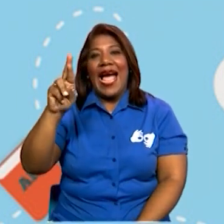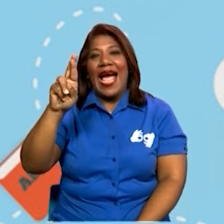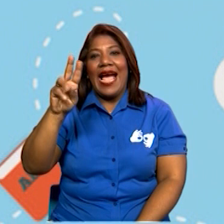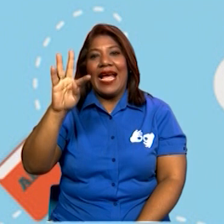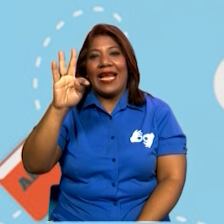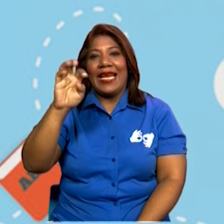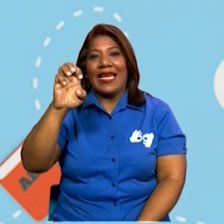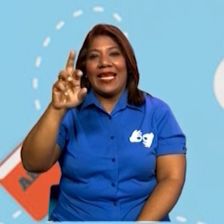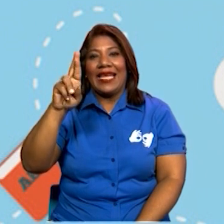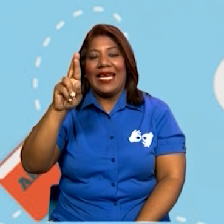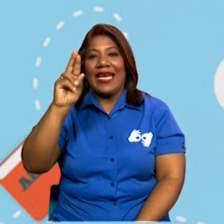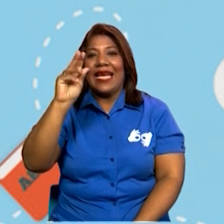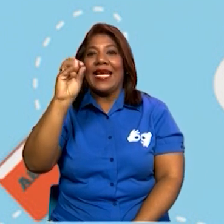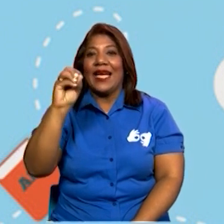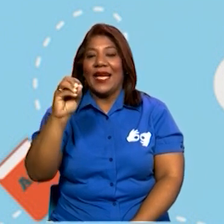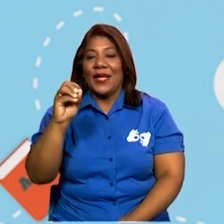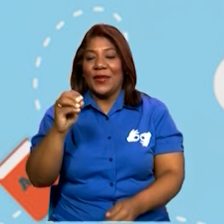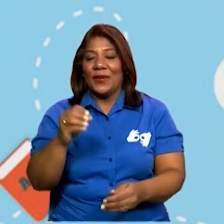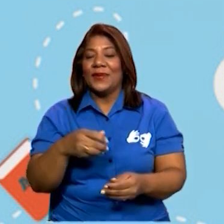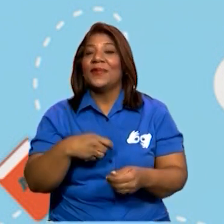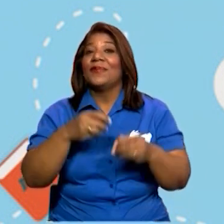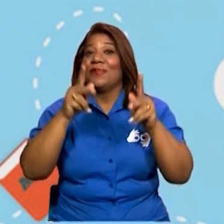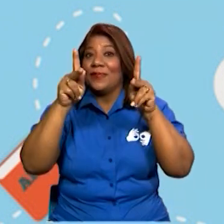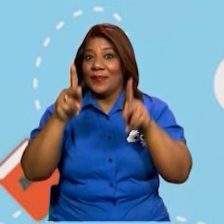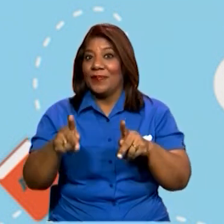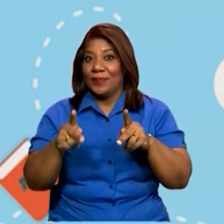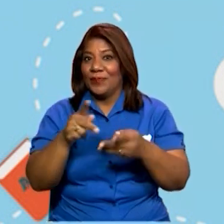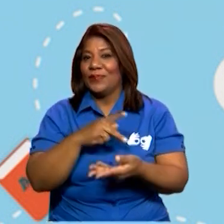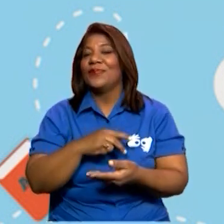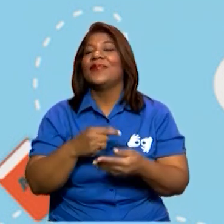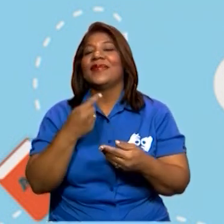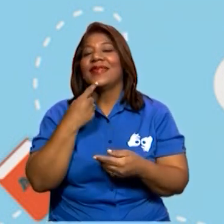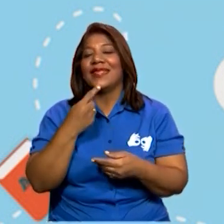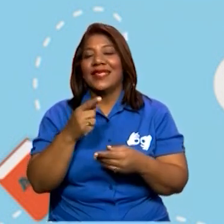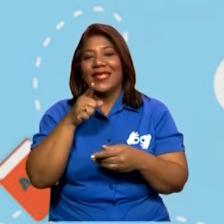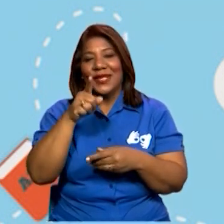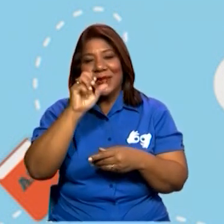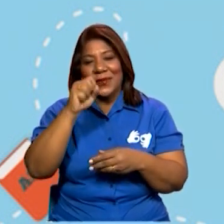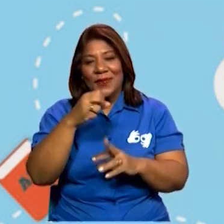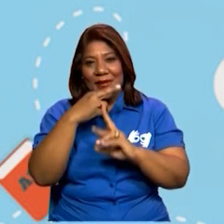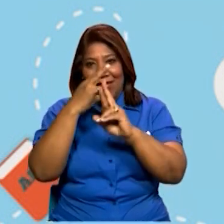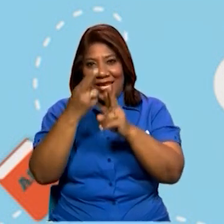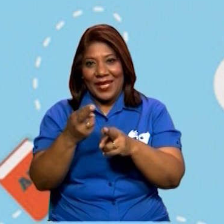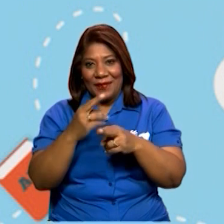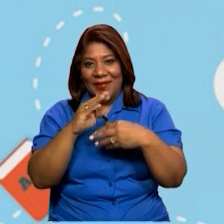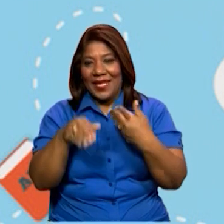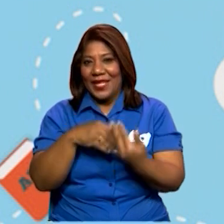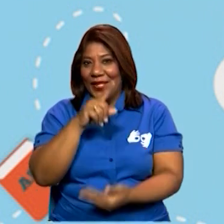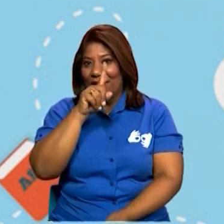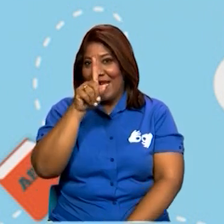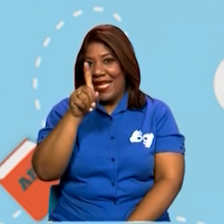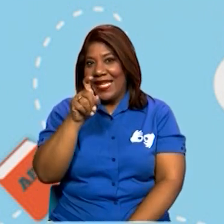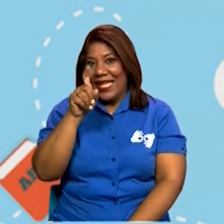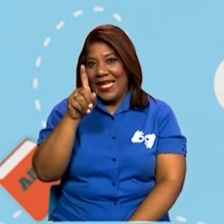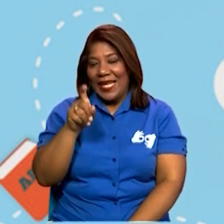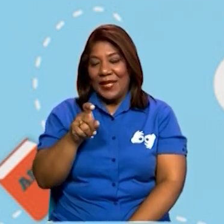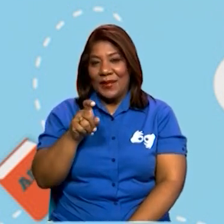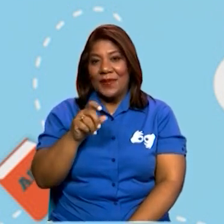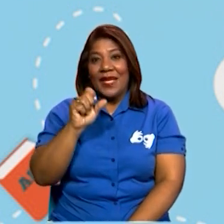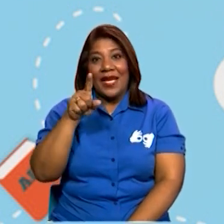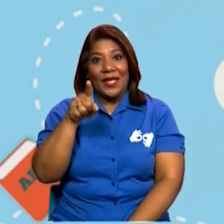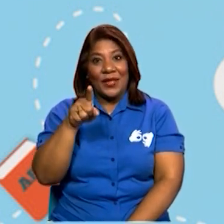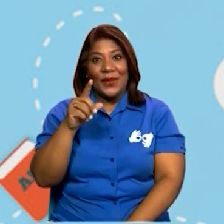Bien, quiero que le tomen una captura para que ustedes puedan responder todas las preguntas que aquí se les están haciendo y las puedan